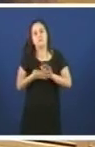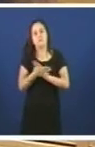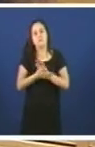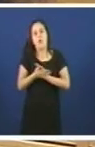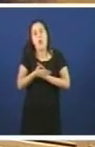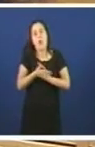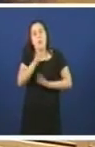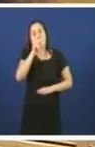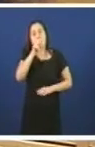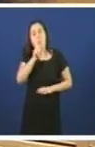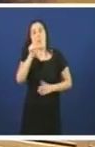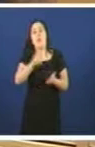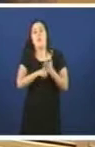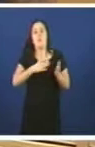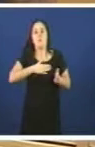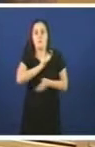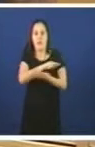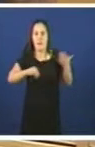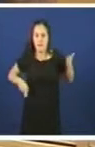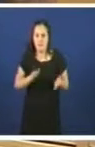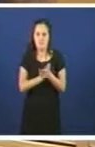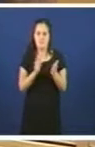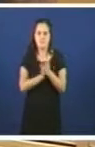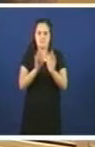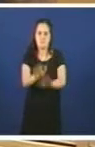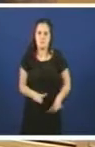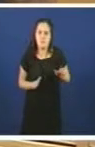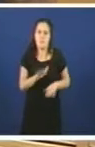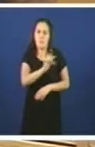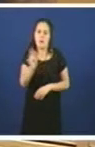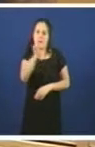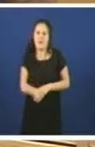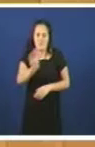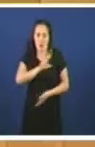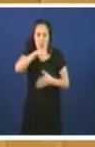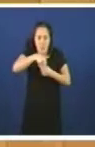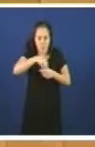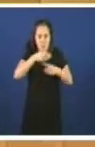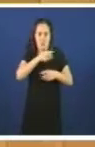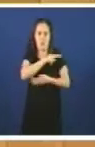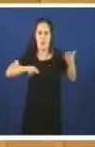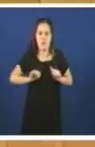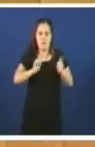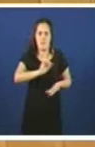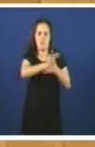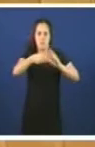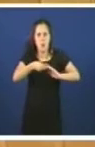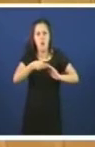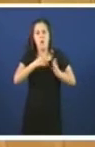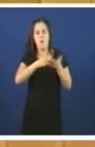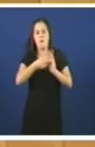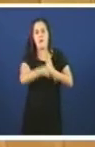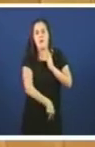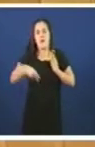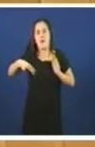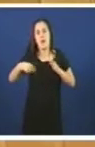Ademais, treño que reiterar que desde a xunta de Galicia seguemos a aplicar o plan xeral de normalización da